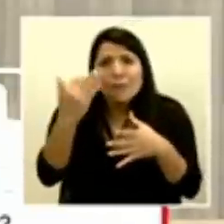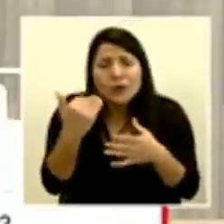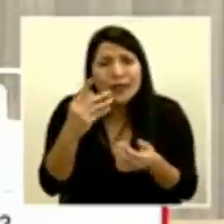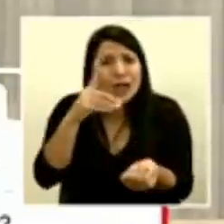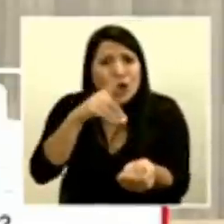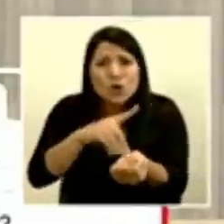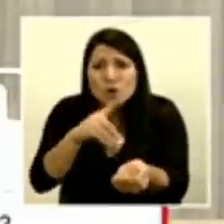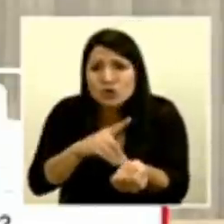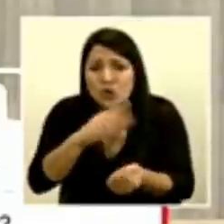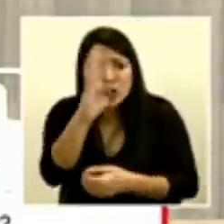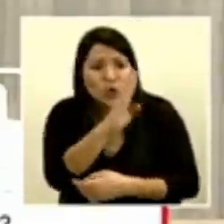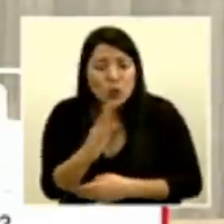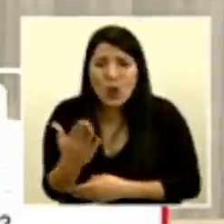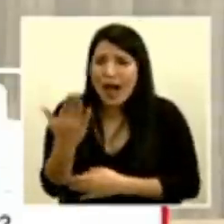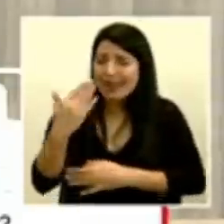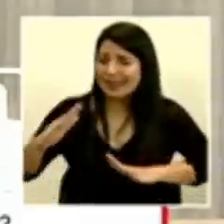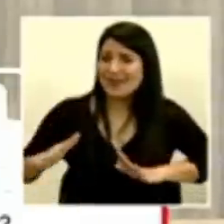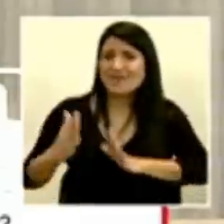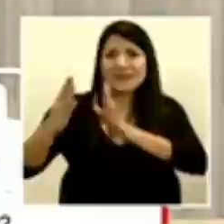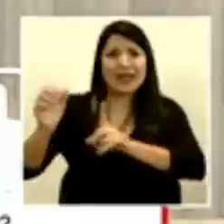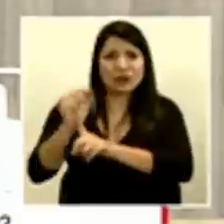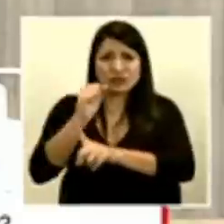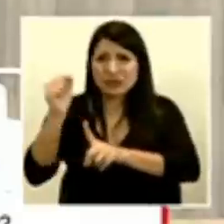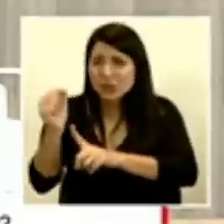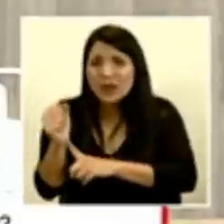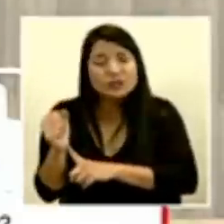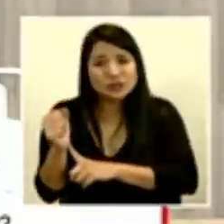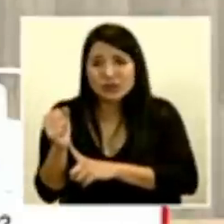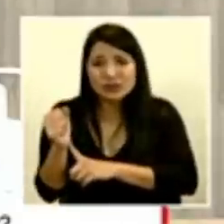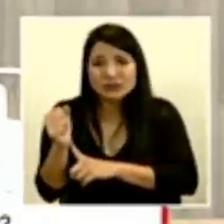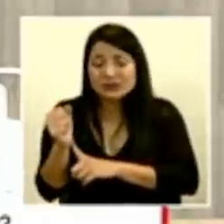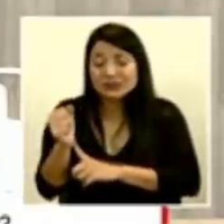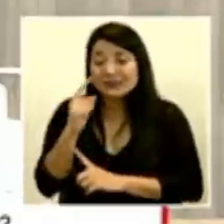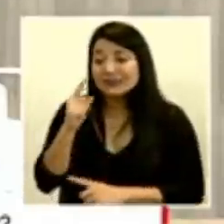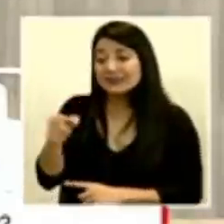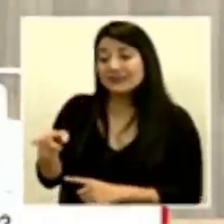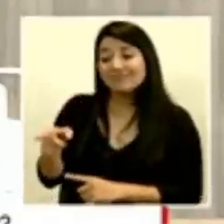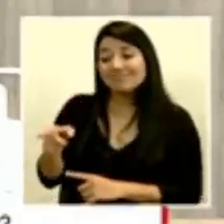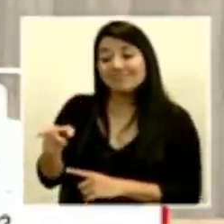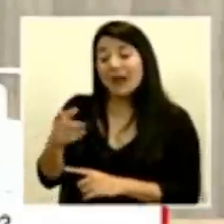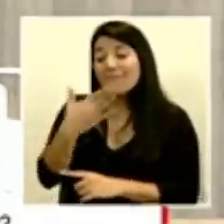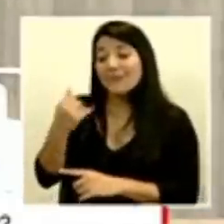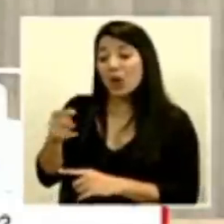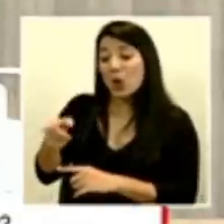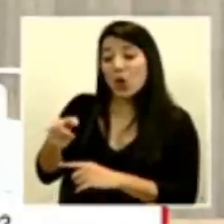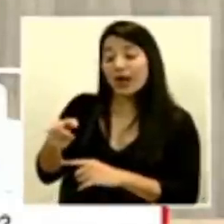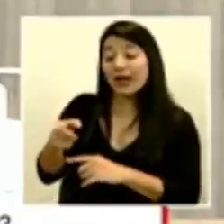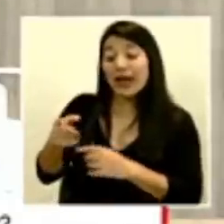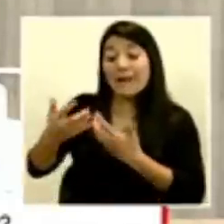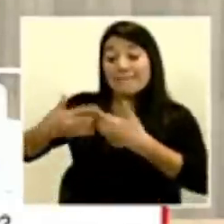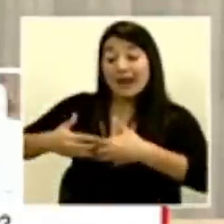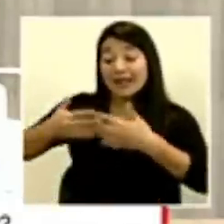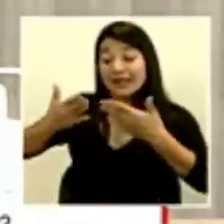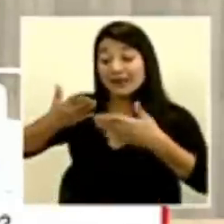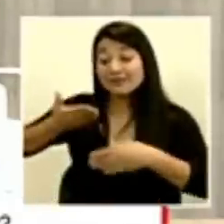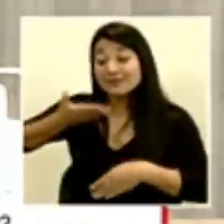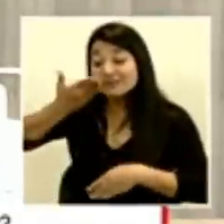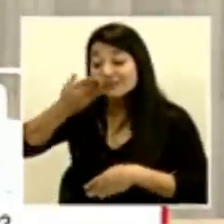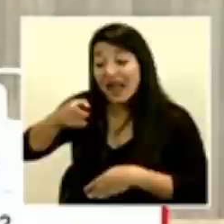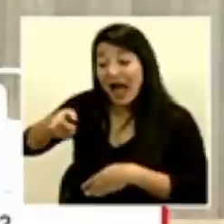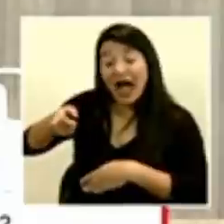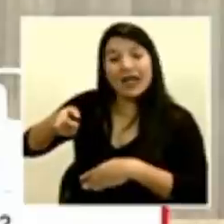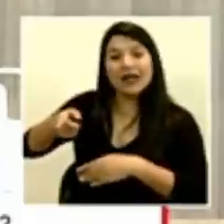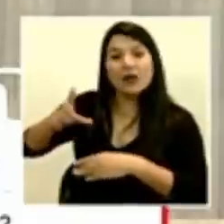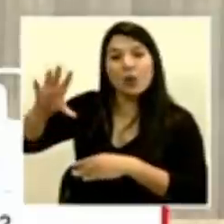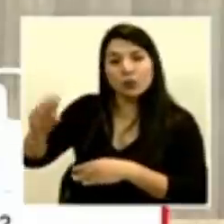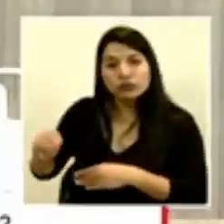habían estado en una situación en donde tienen que decir desconecto a fulanito del respirador artificial para dárselo a sutanito